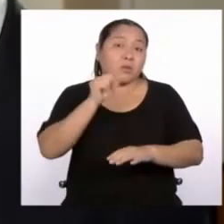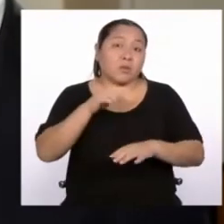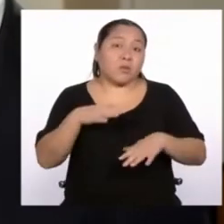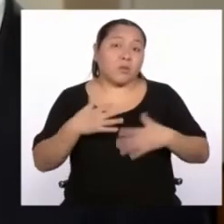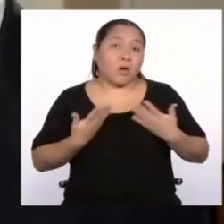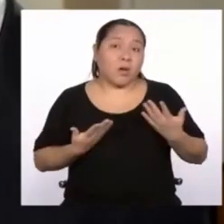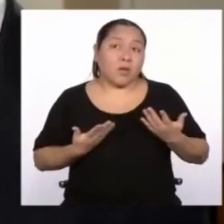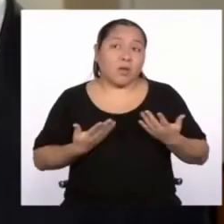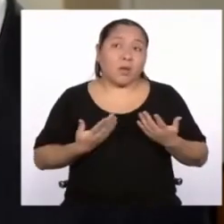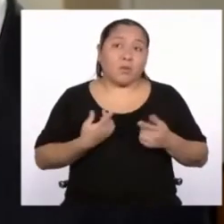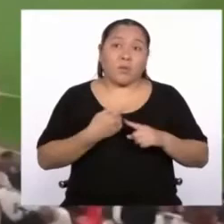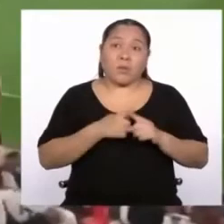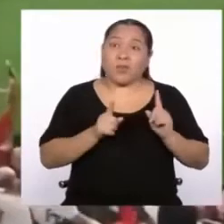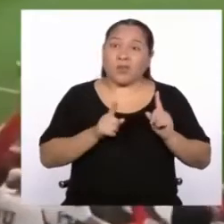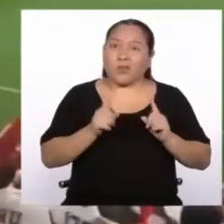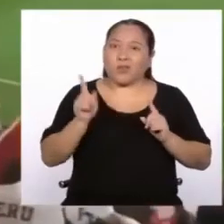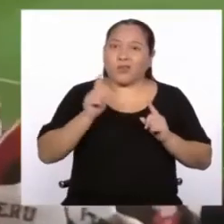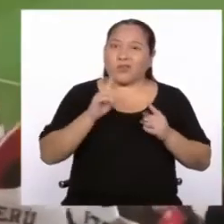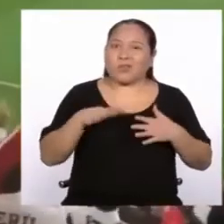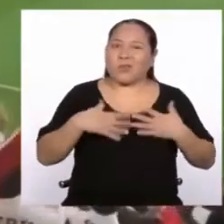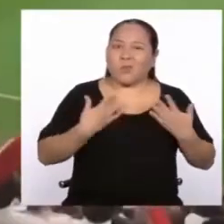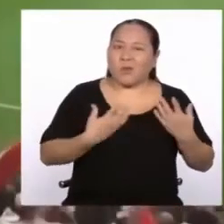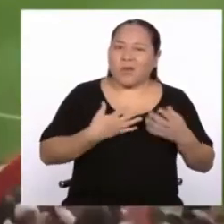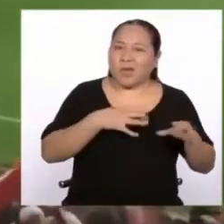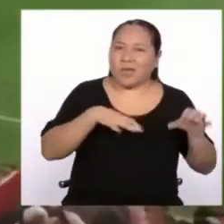legalmente es imposible.